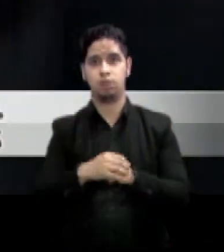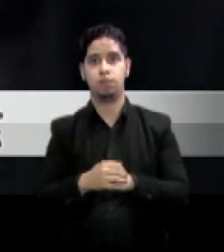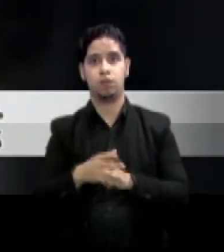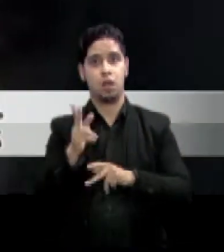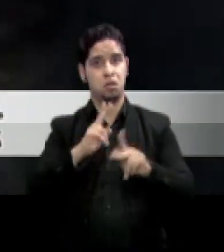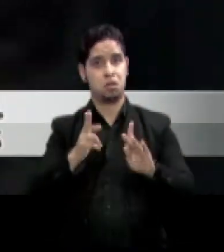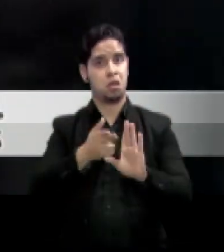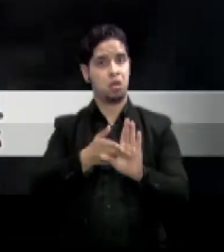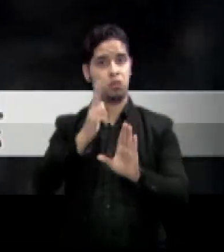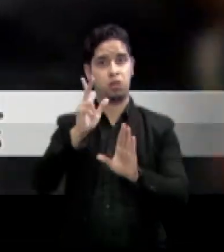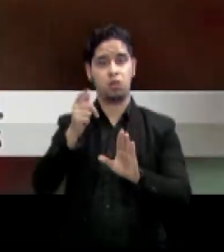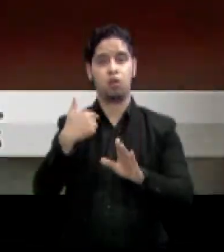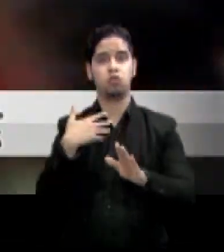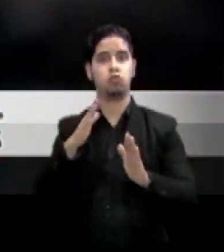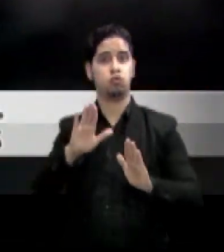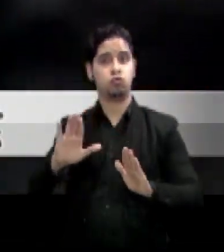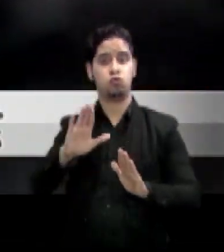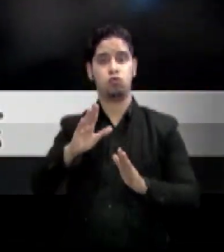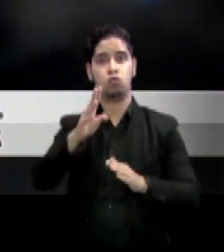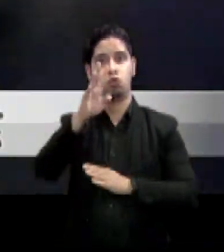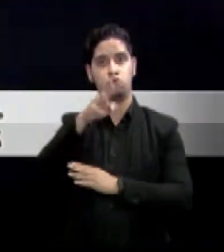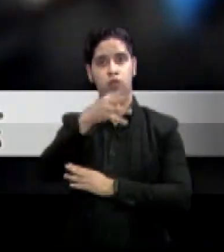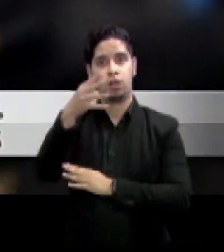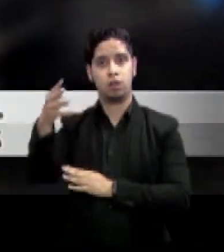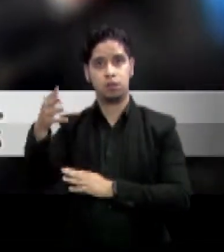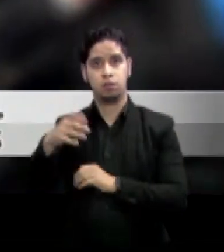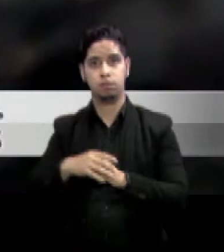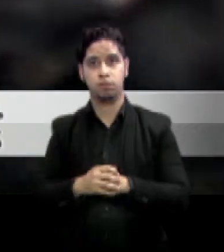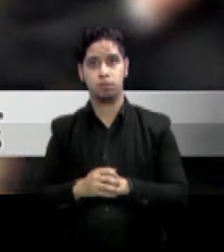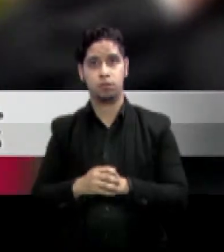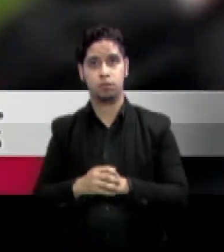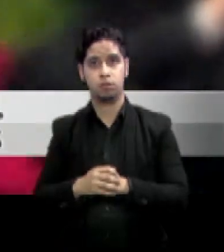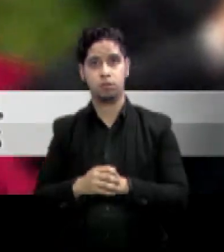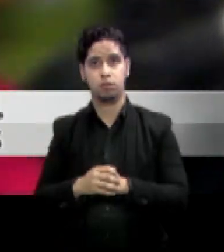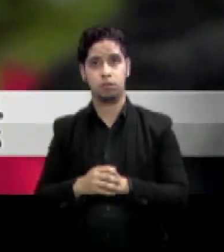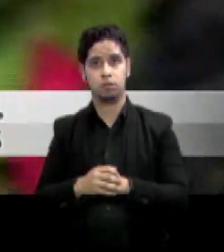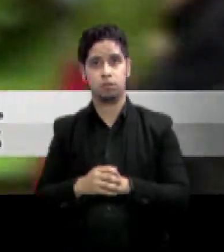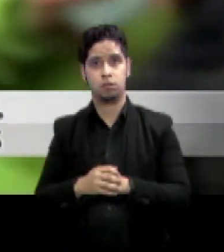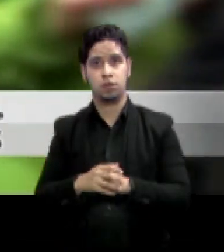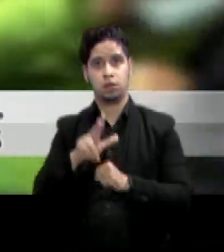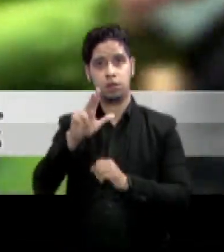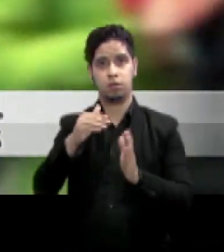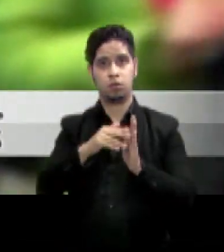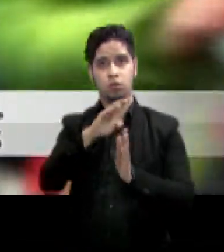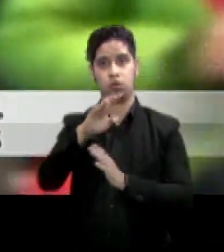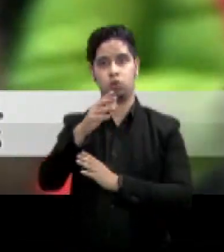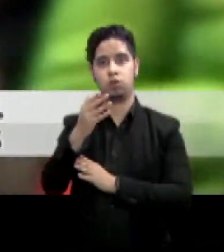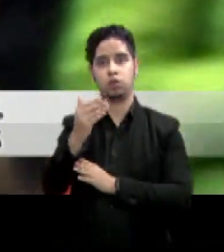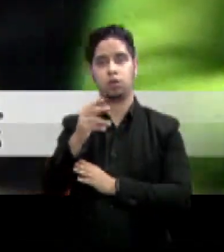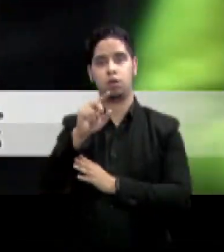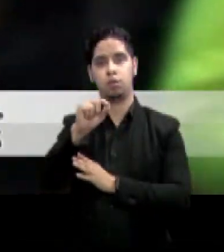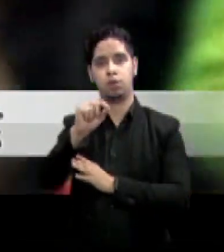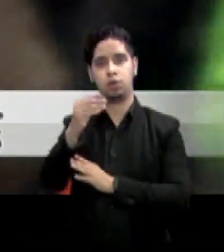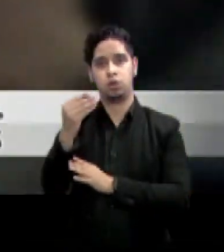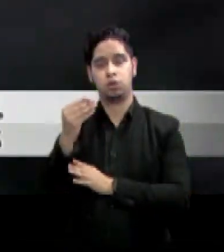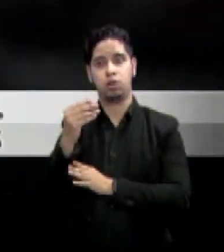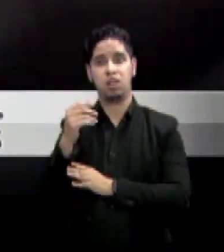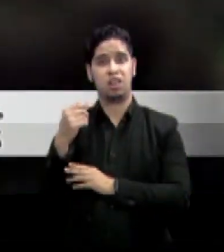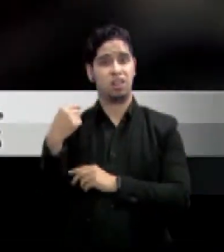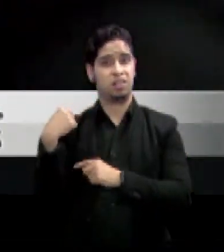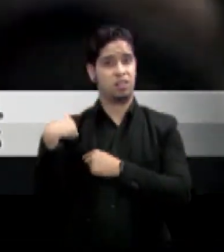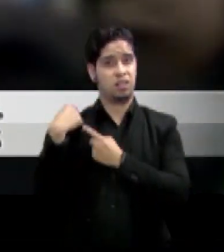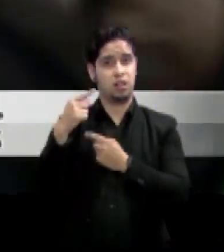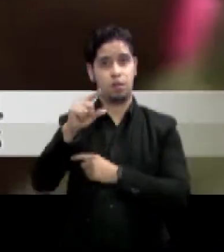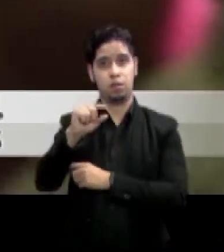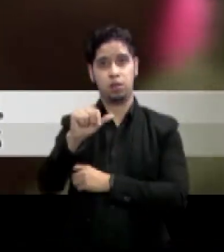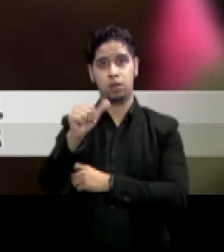renunciado a su ciudadanía alcanzó los 3.415 en el 2014. La tendencia ha aumentado desde que en 2010 se implantó